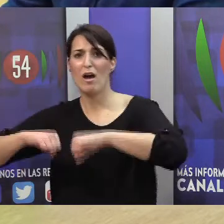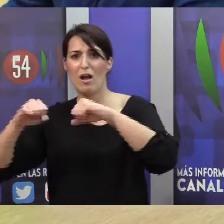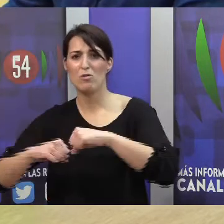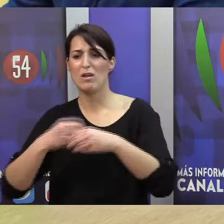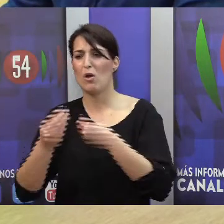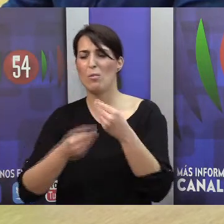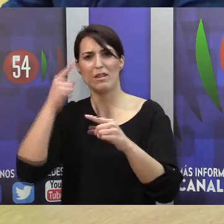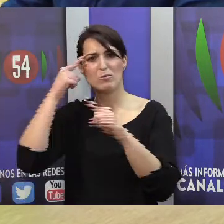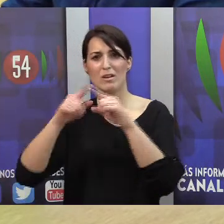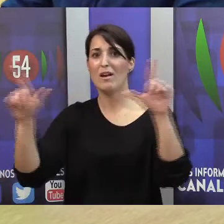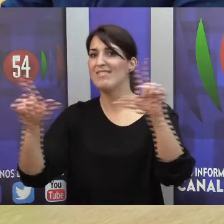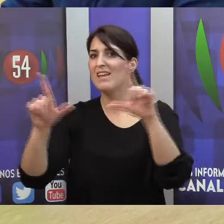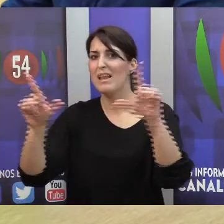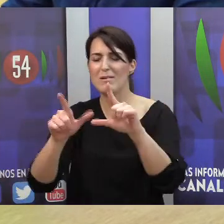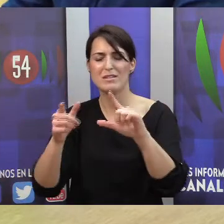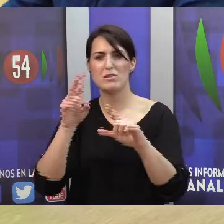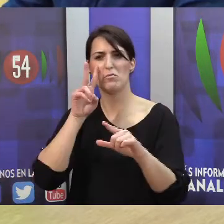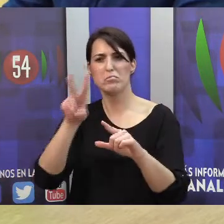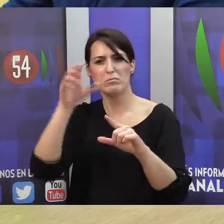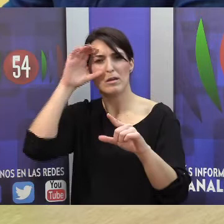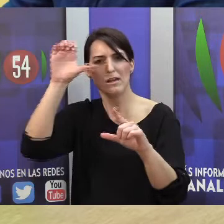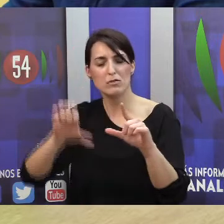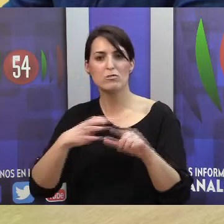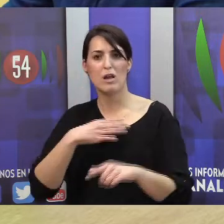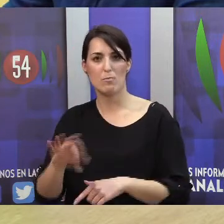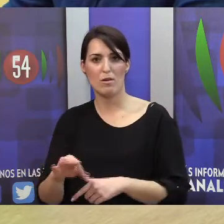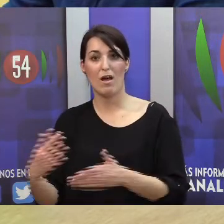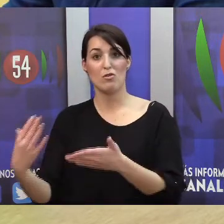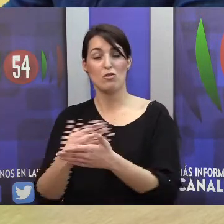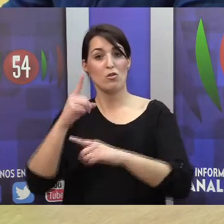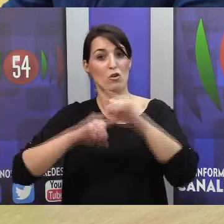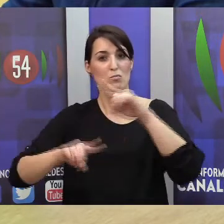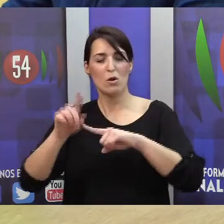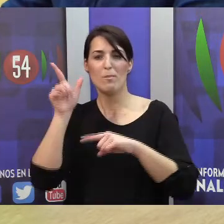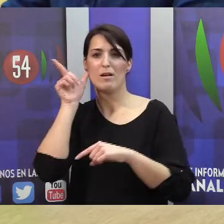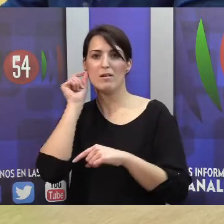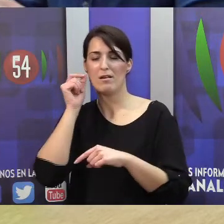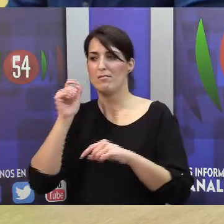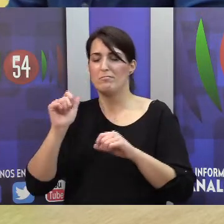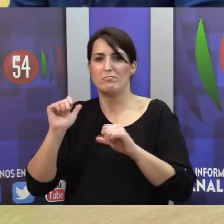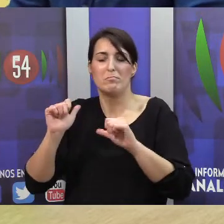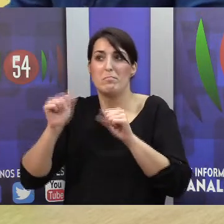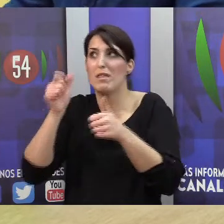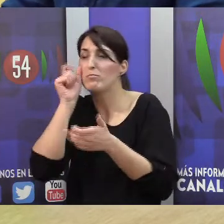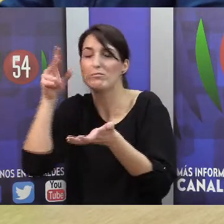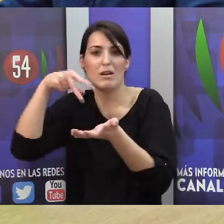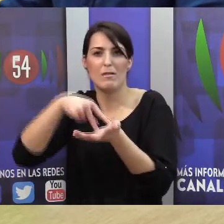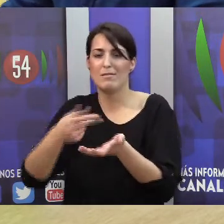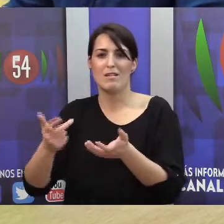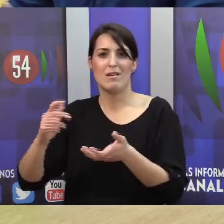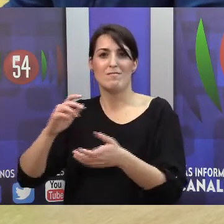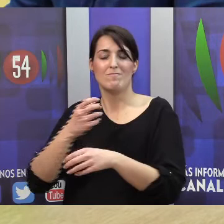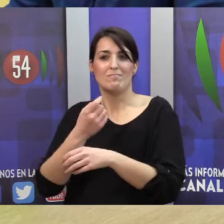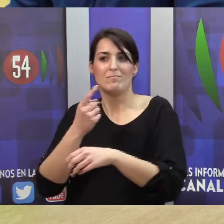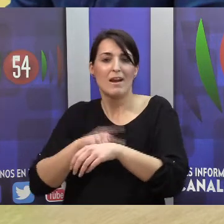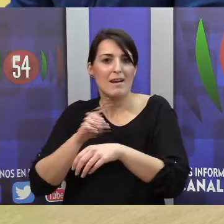programa de televisión, todos estos problemas que genera la pérdida auditiva, desde que se levantan, no oír el despertador, no oír la radio, no